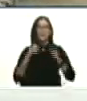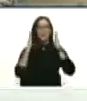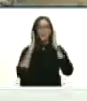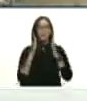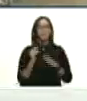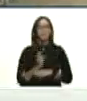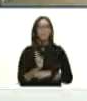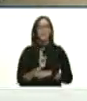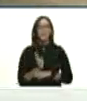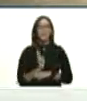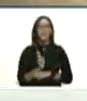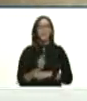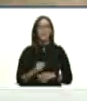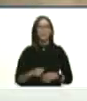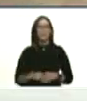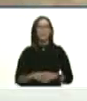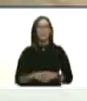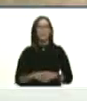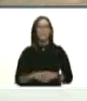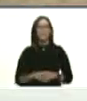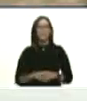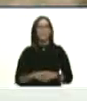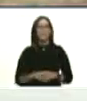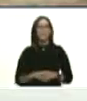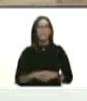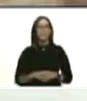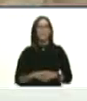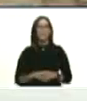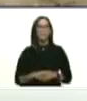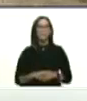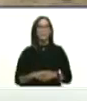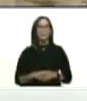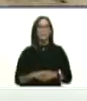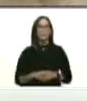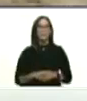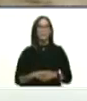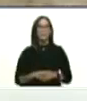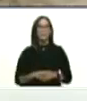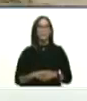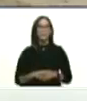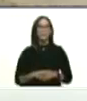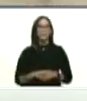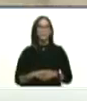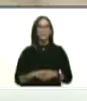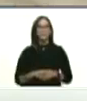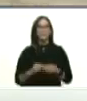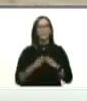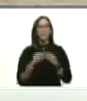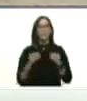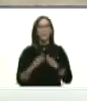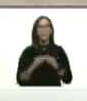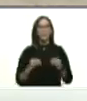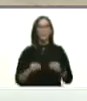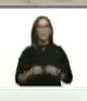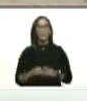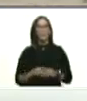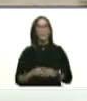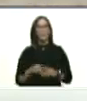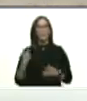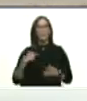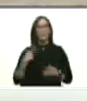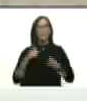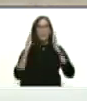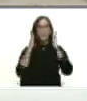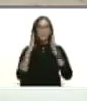ante la pérdida de los enseres cama todo todo todo tener la atención